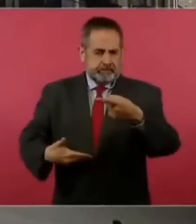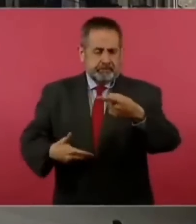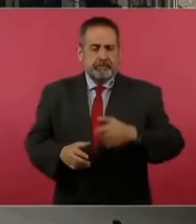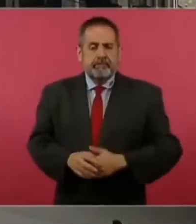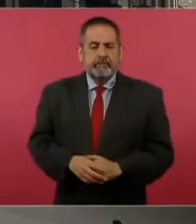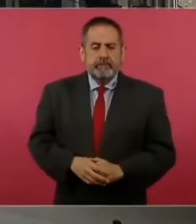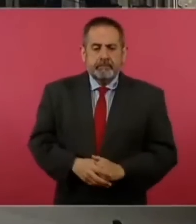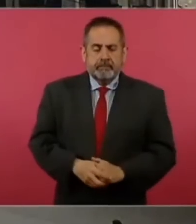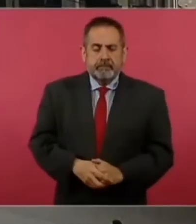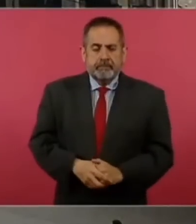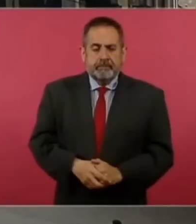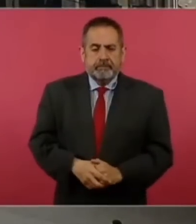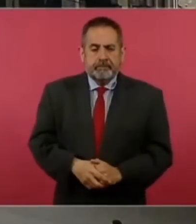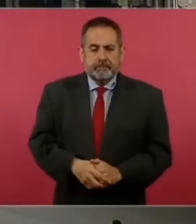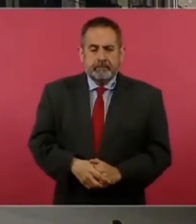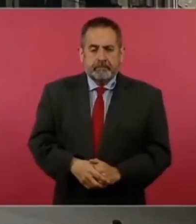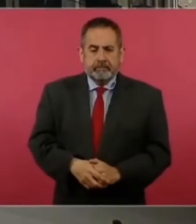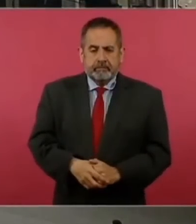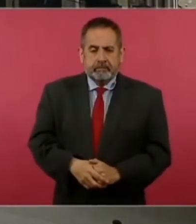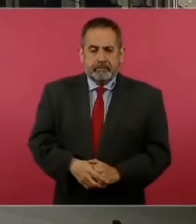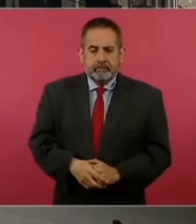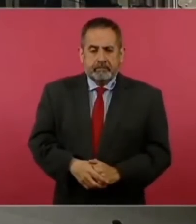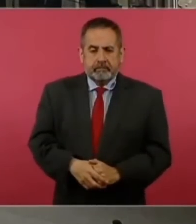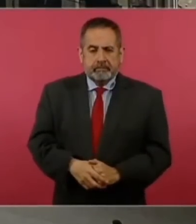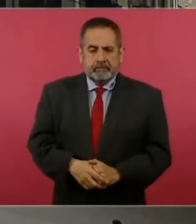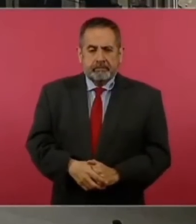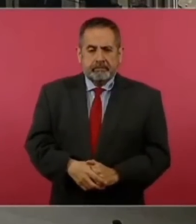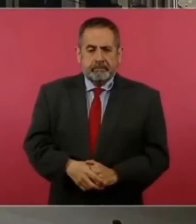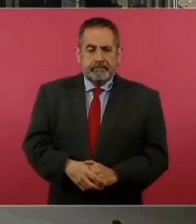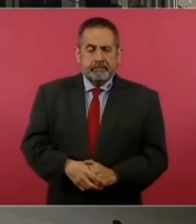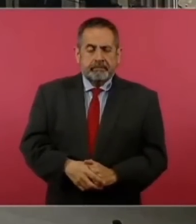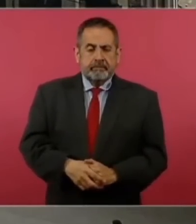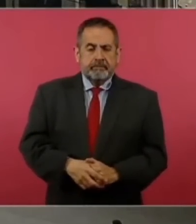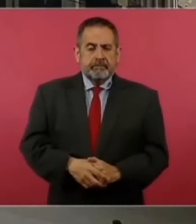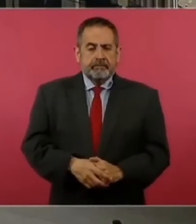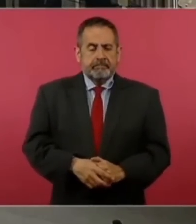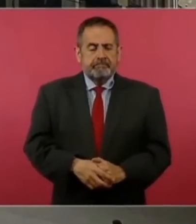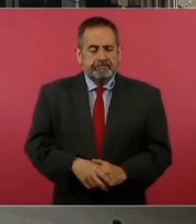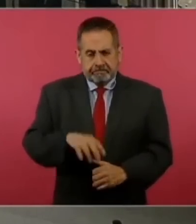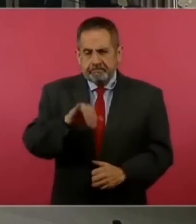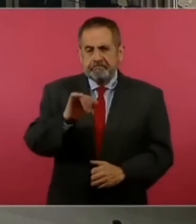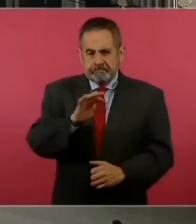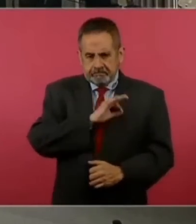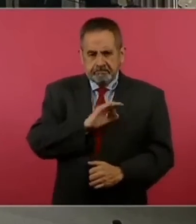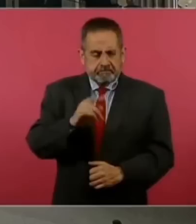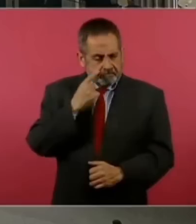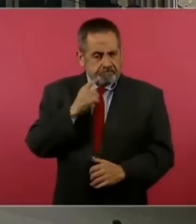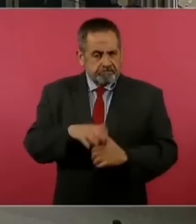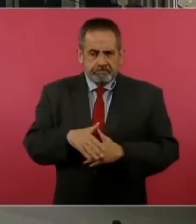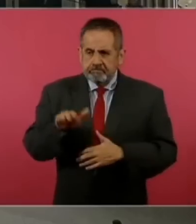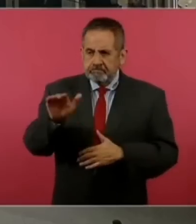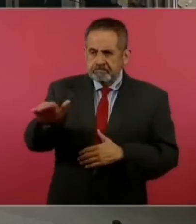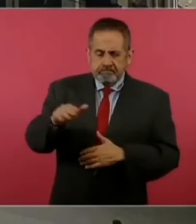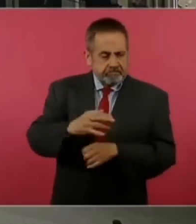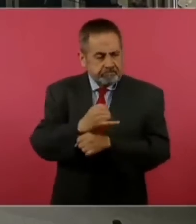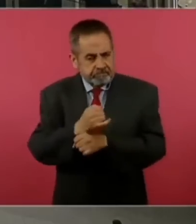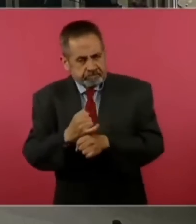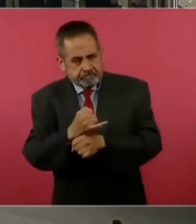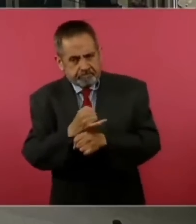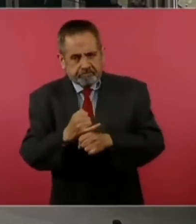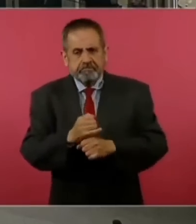pues sí este se puede hacer la investigación